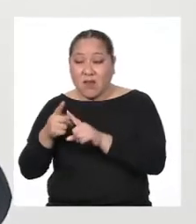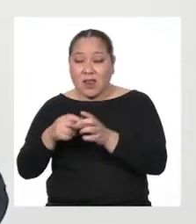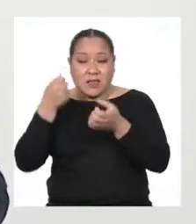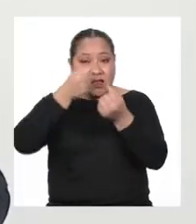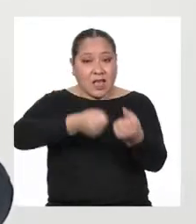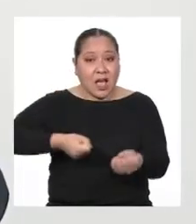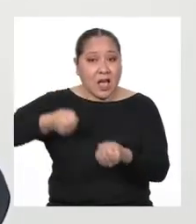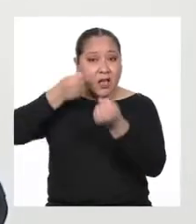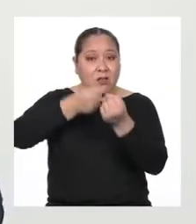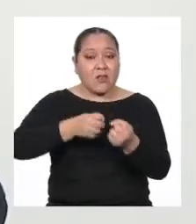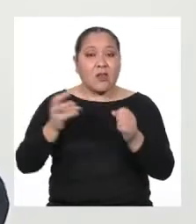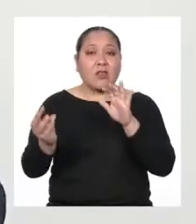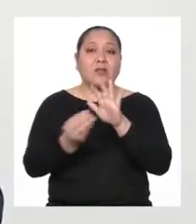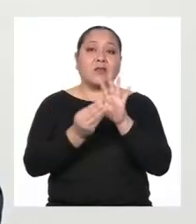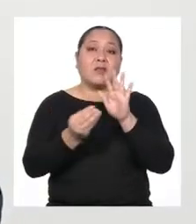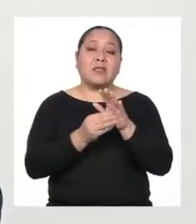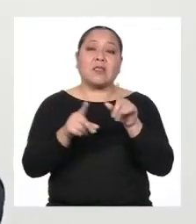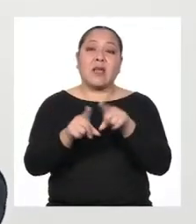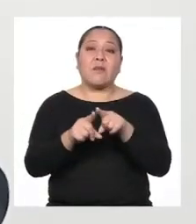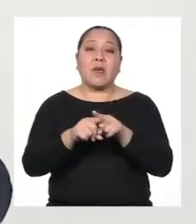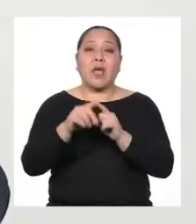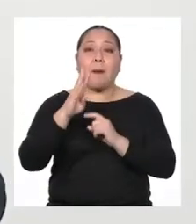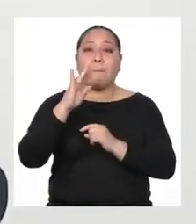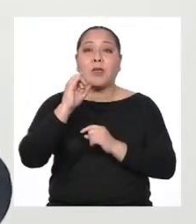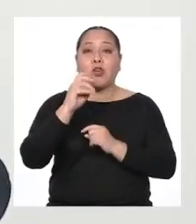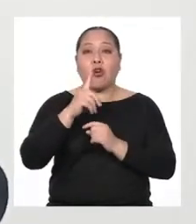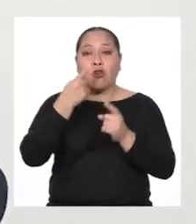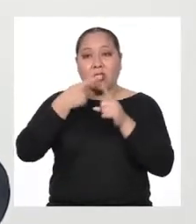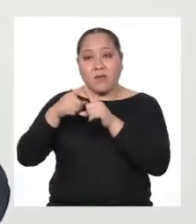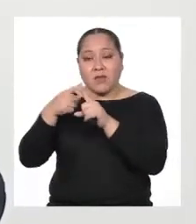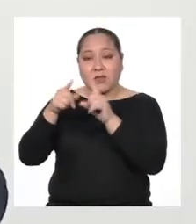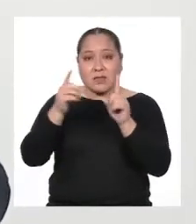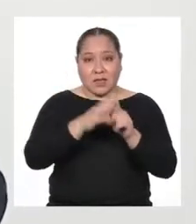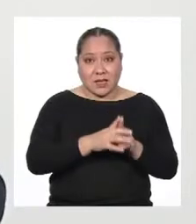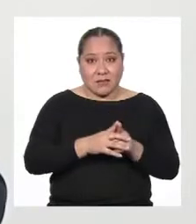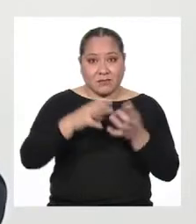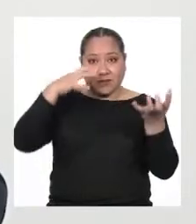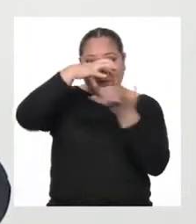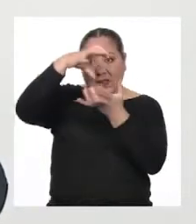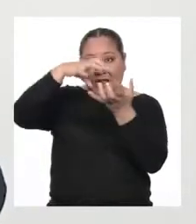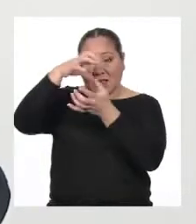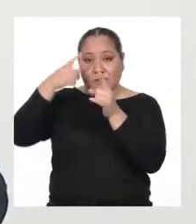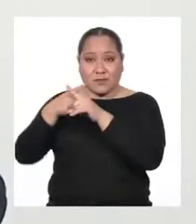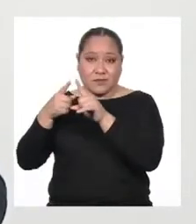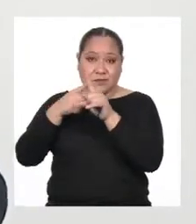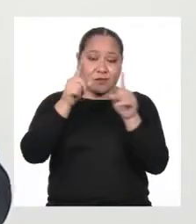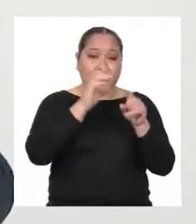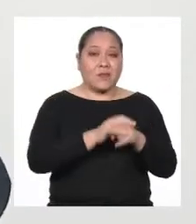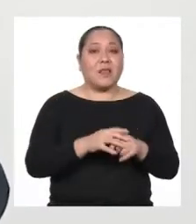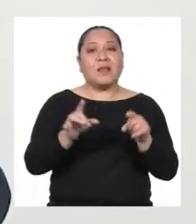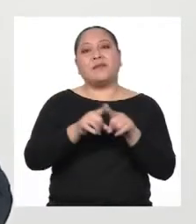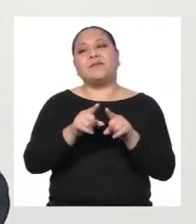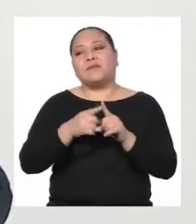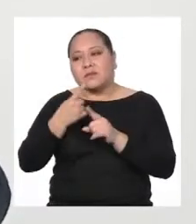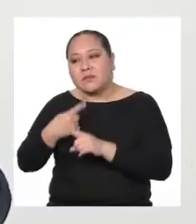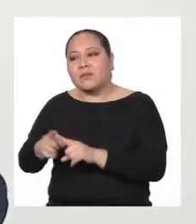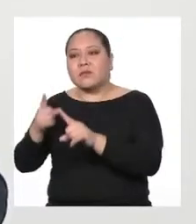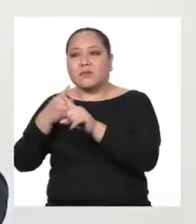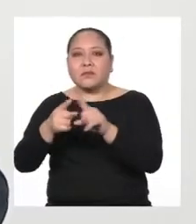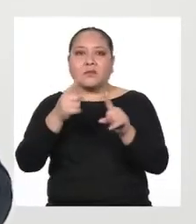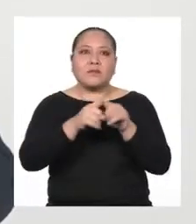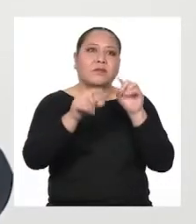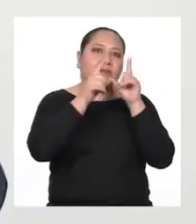que añadirle nuestra biodiversidad Así como las ya mencionadas diversidades en materia